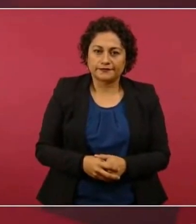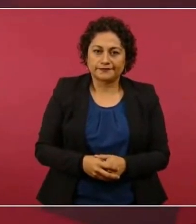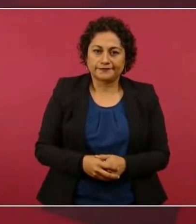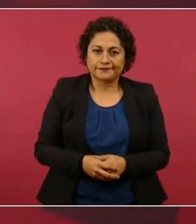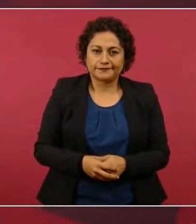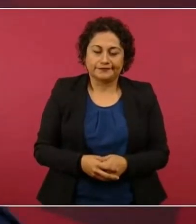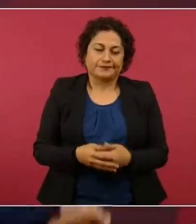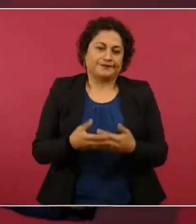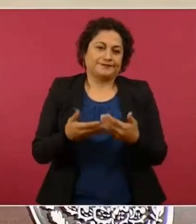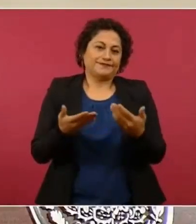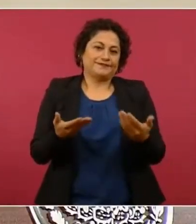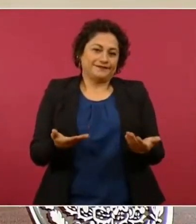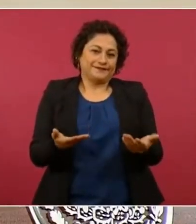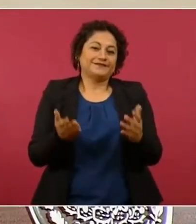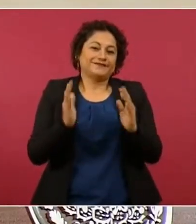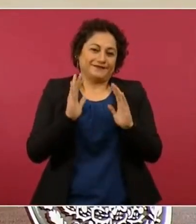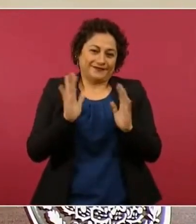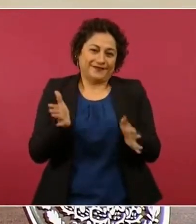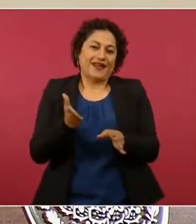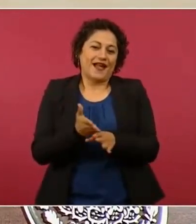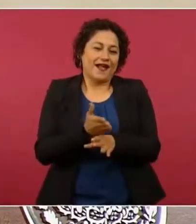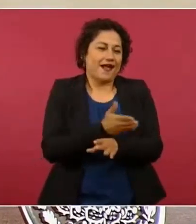Y ya estaba de por medio